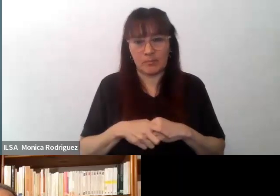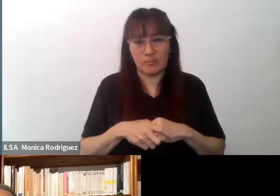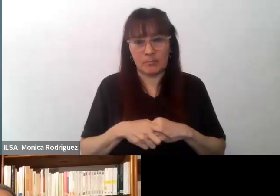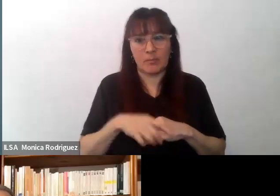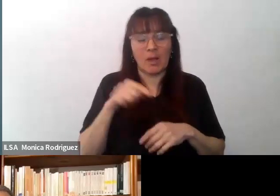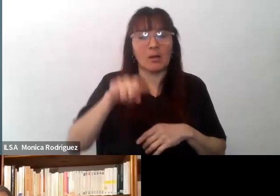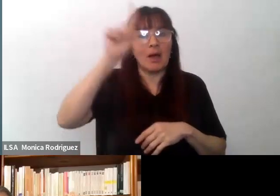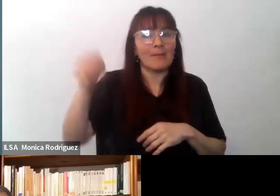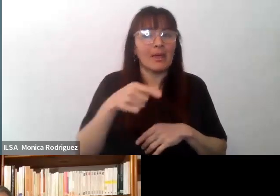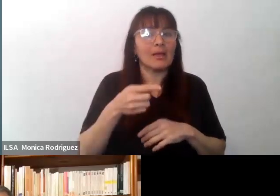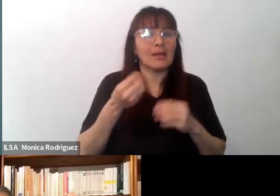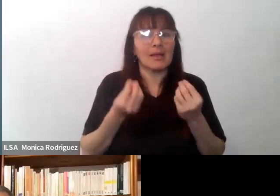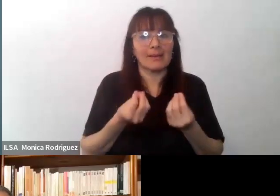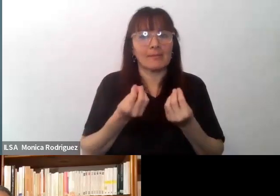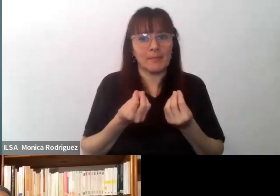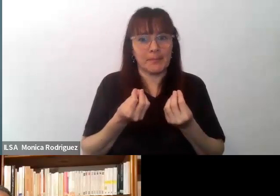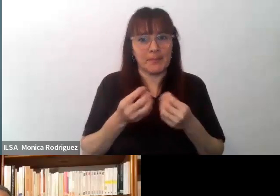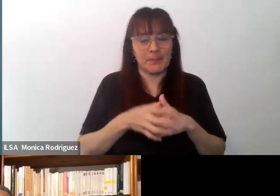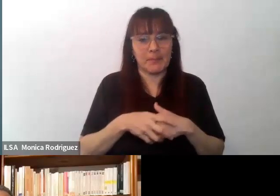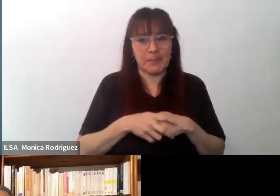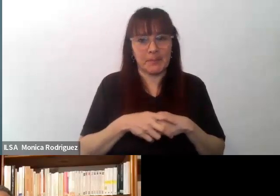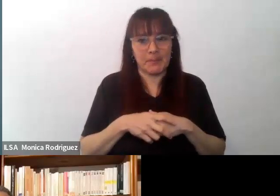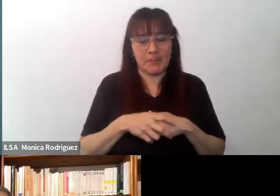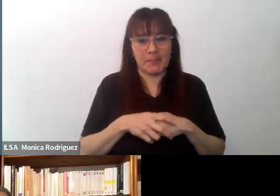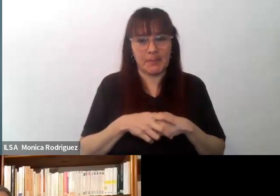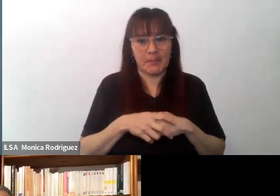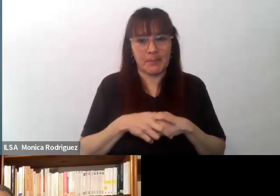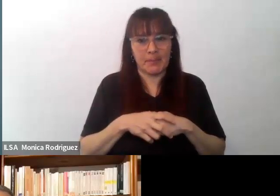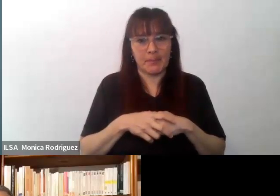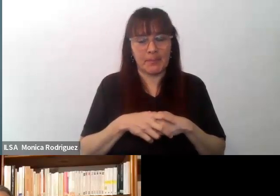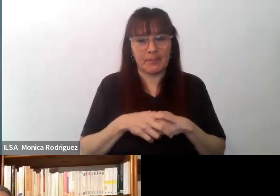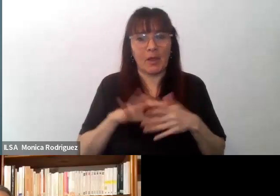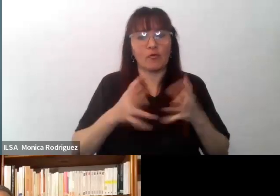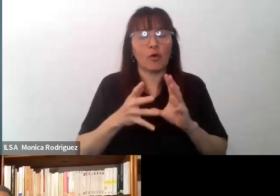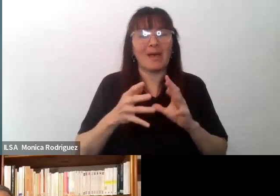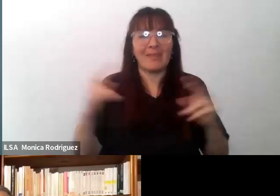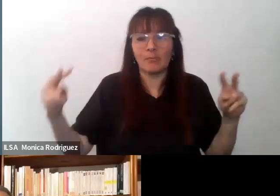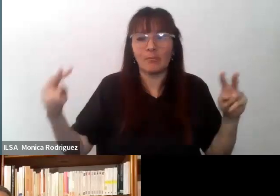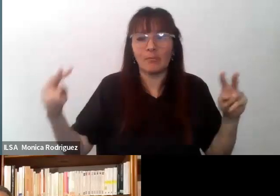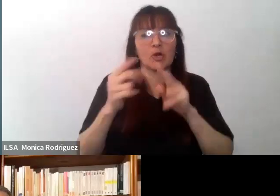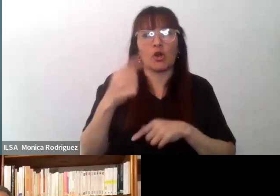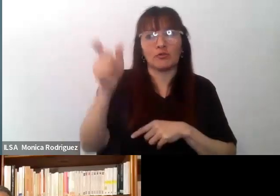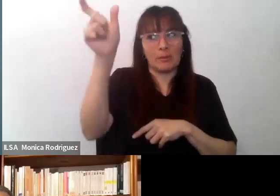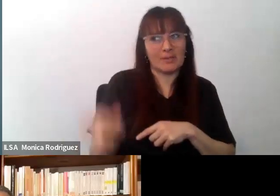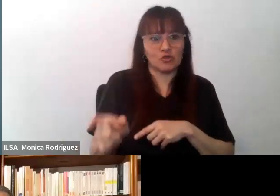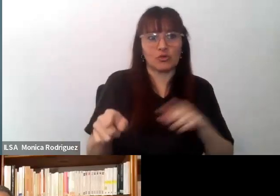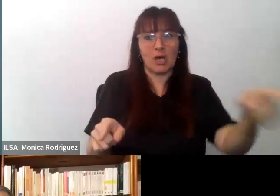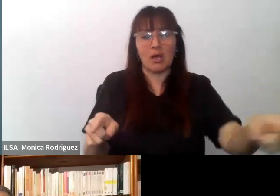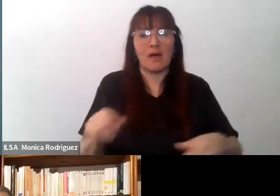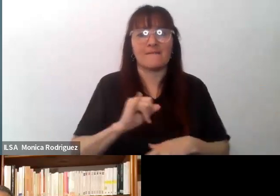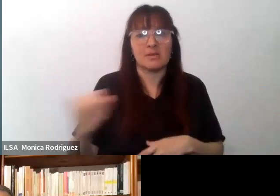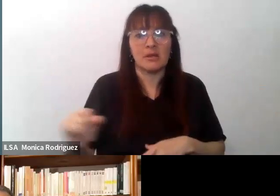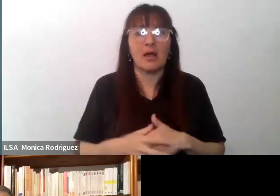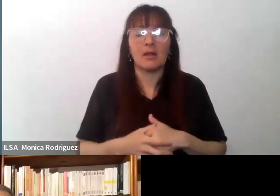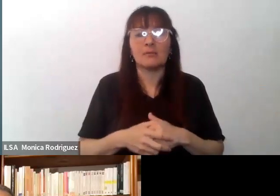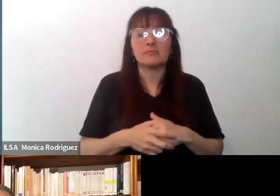derivados o aberraciones en el encuentro con el otro. Pero lo intercultural nos enseña